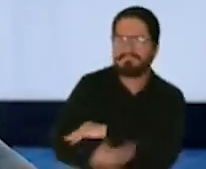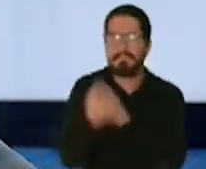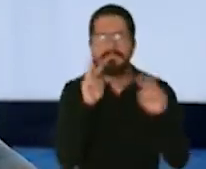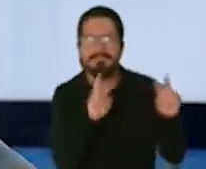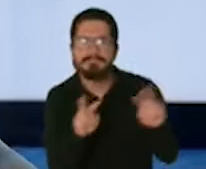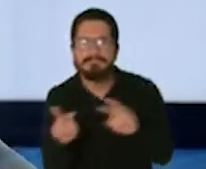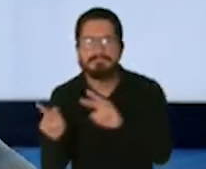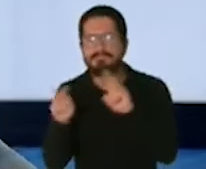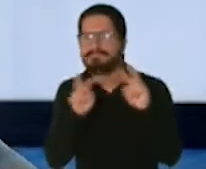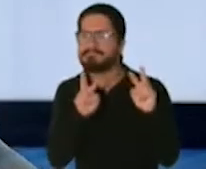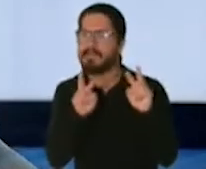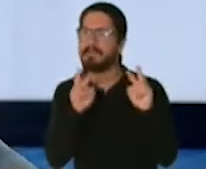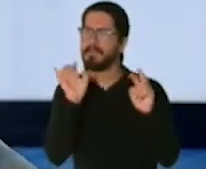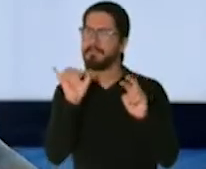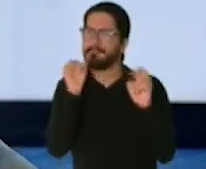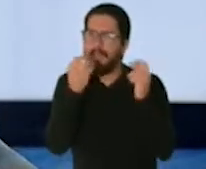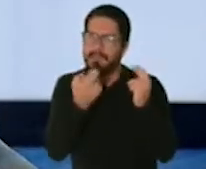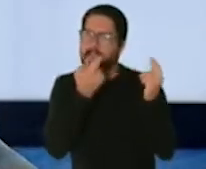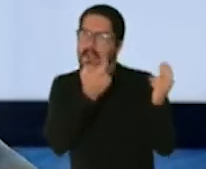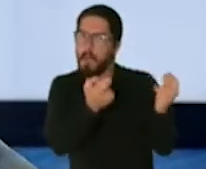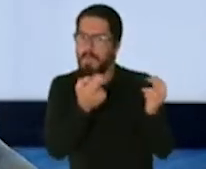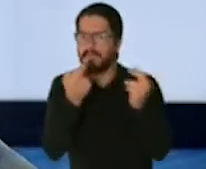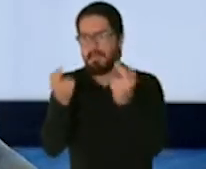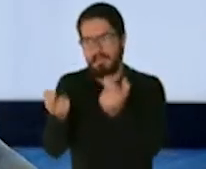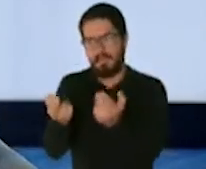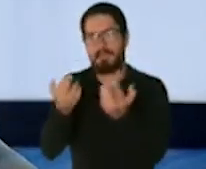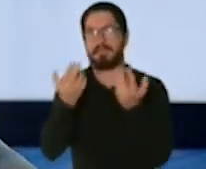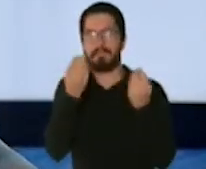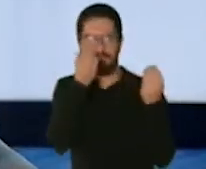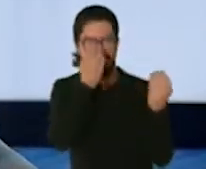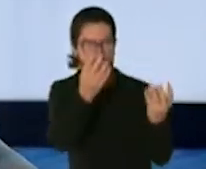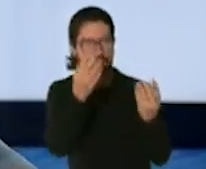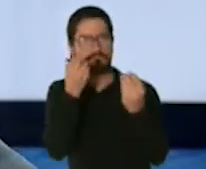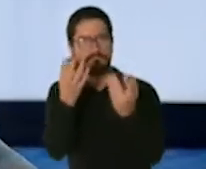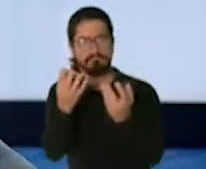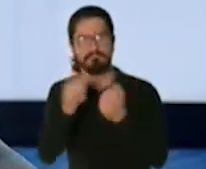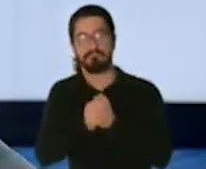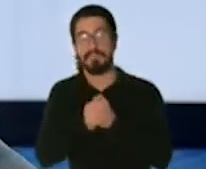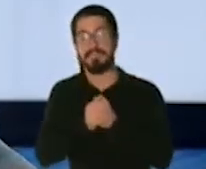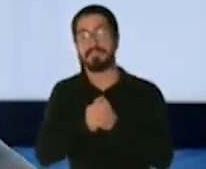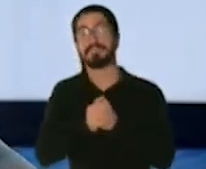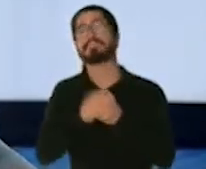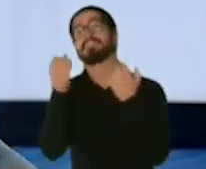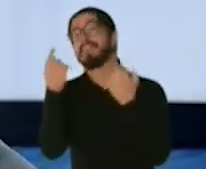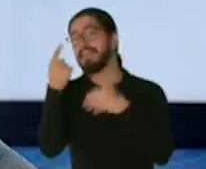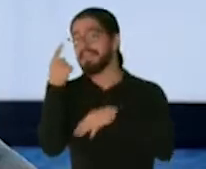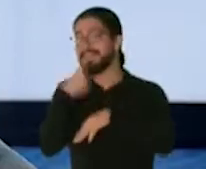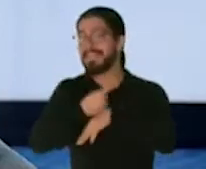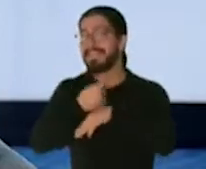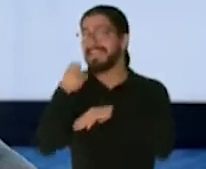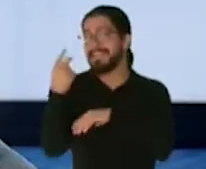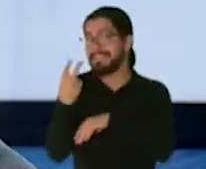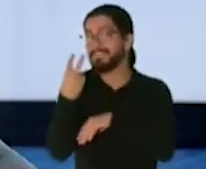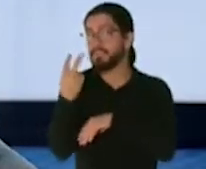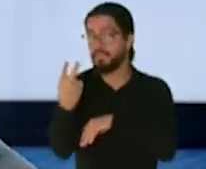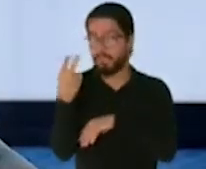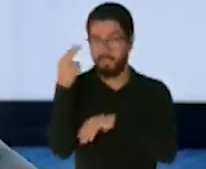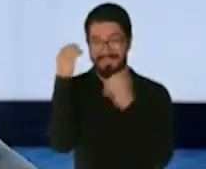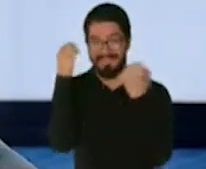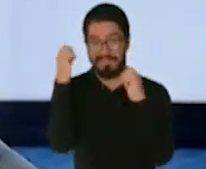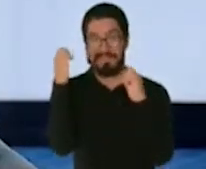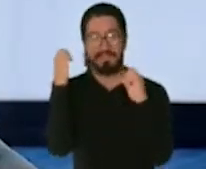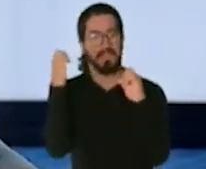nuestras recomendaciones en el proceso de transición, así que el 2, no vamos a arrancar caminando, vamos a arrancar corriendo.